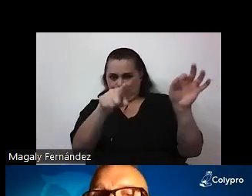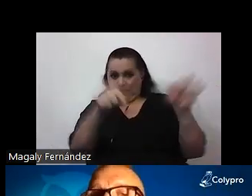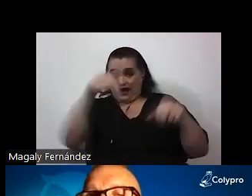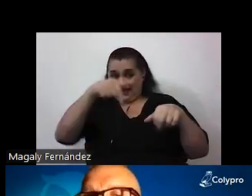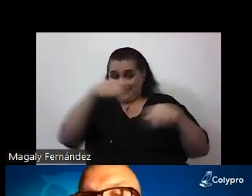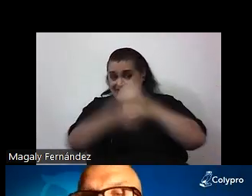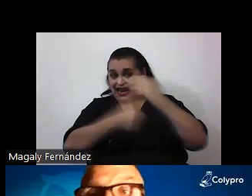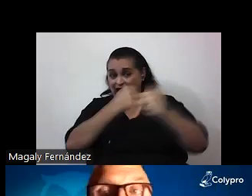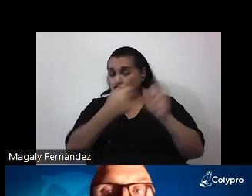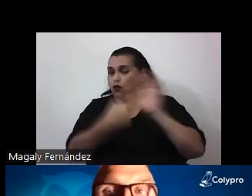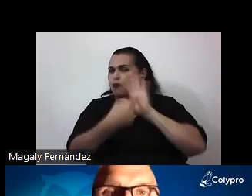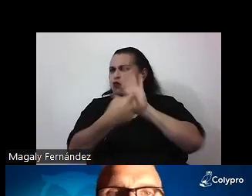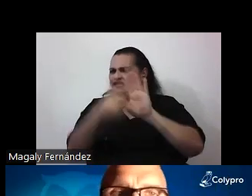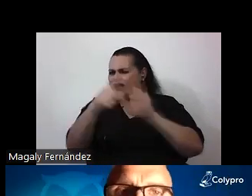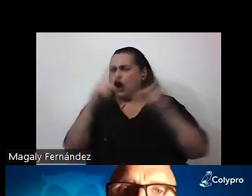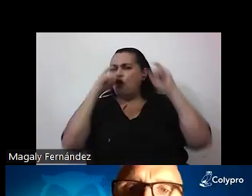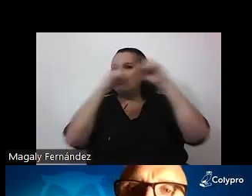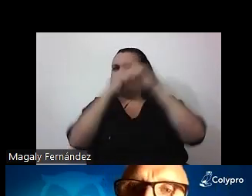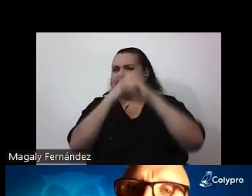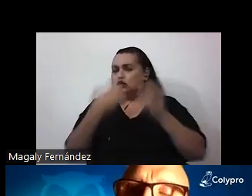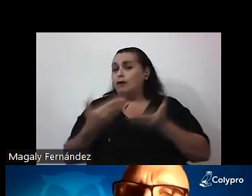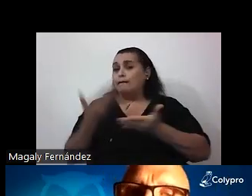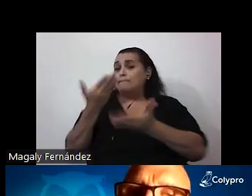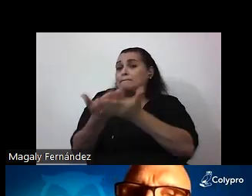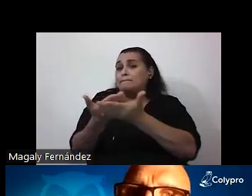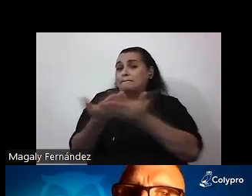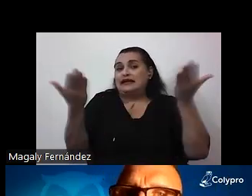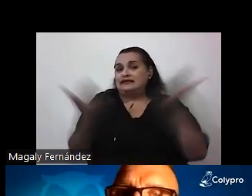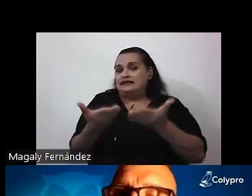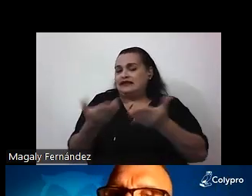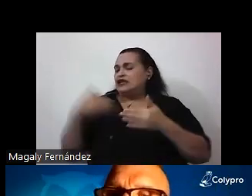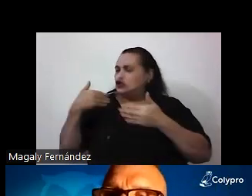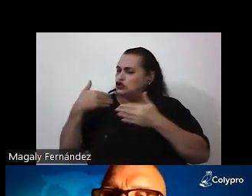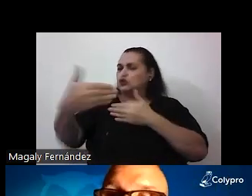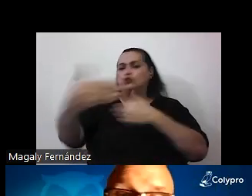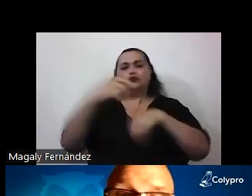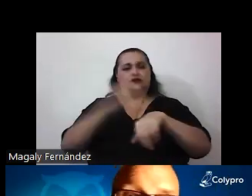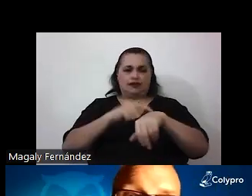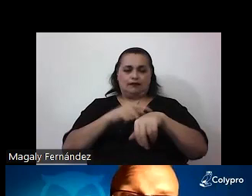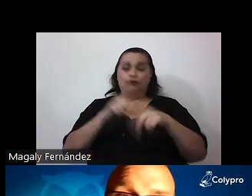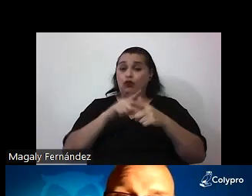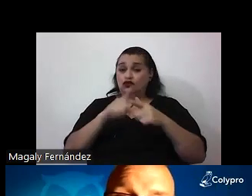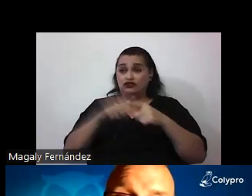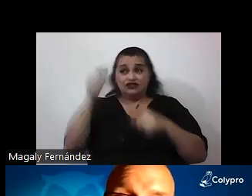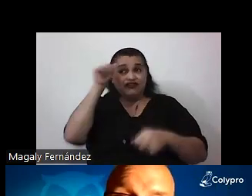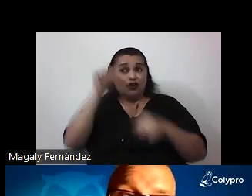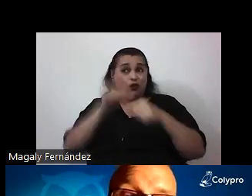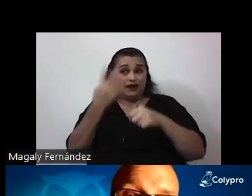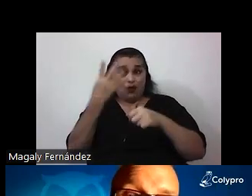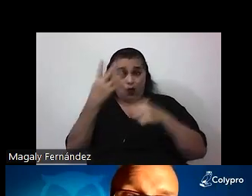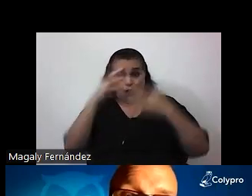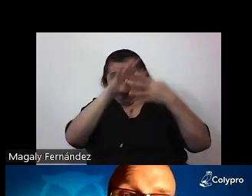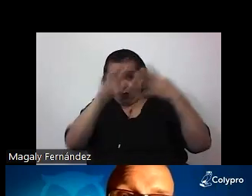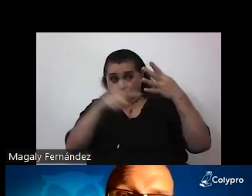que muestra cómo este conflicto está presente todo el tiempo entonces se acuerdan los cuatro pilares que